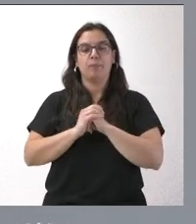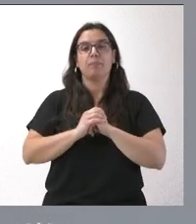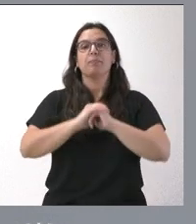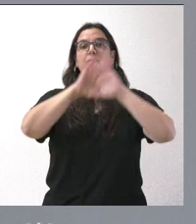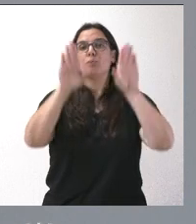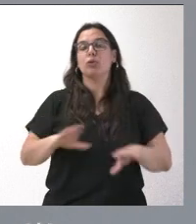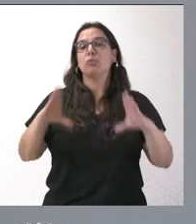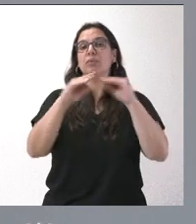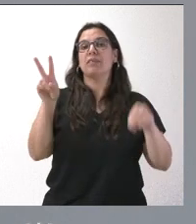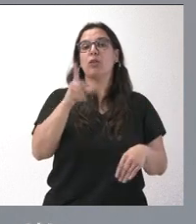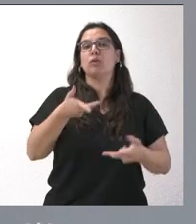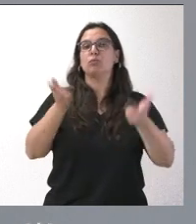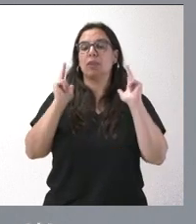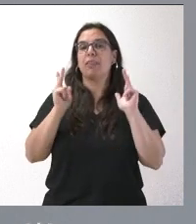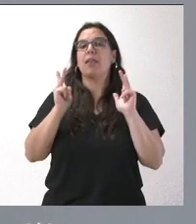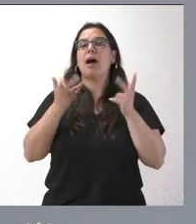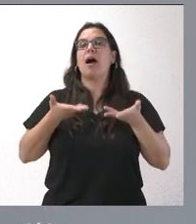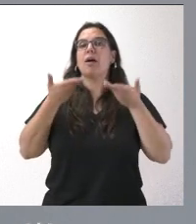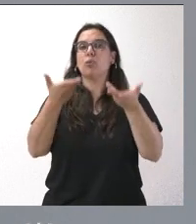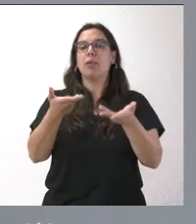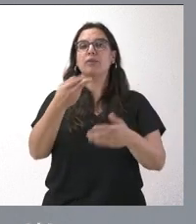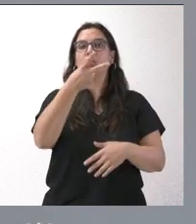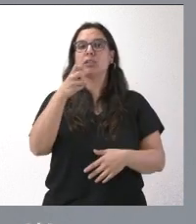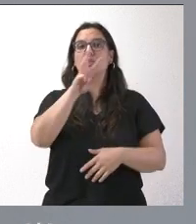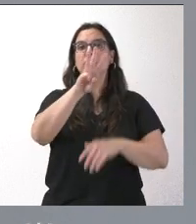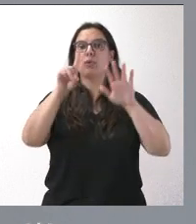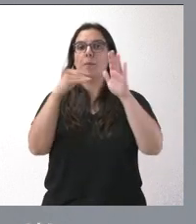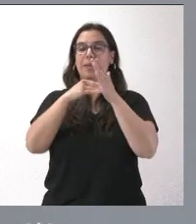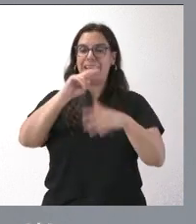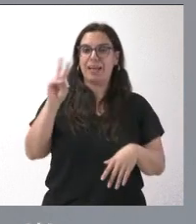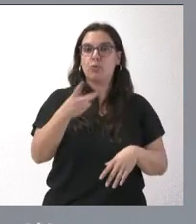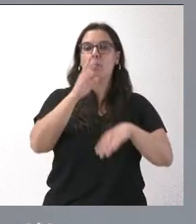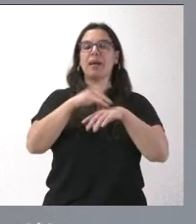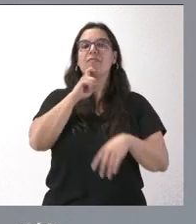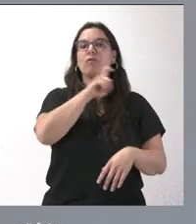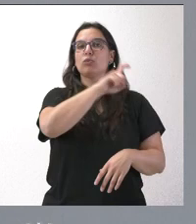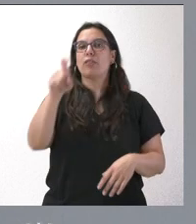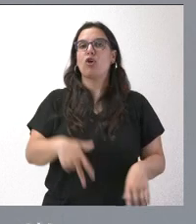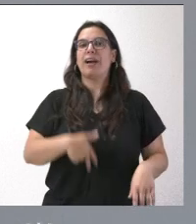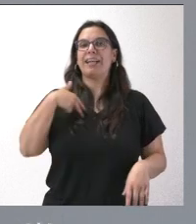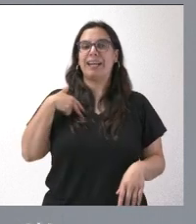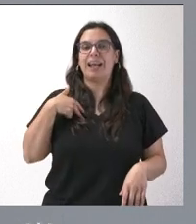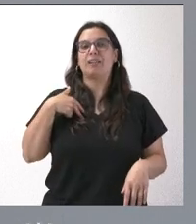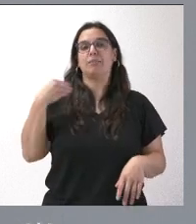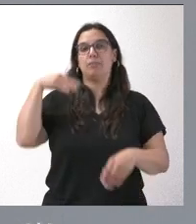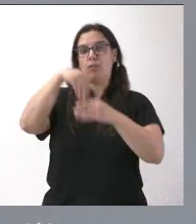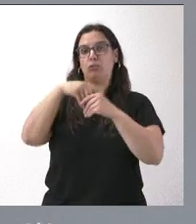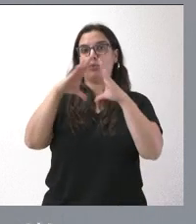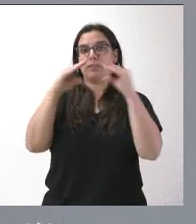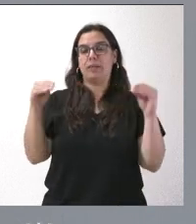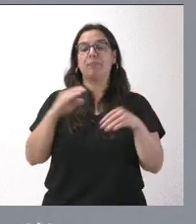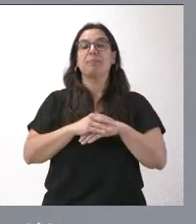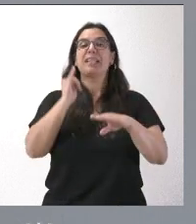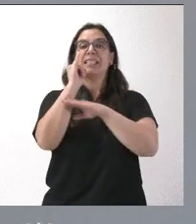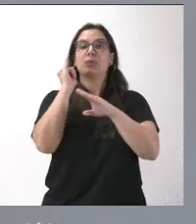Universidad de Valladolid se le autorizan unas ayudas de 281.000 euros para la Fundación General de esta universidad. El Instituto de